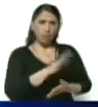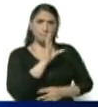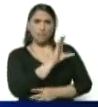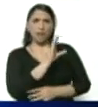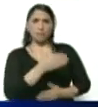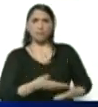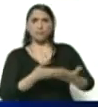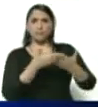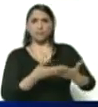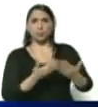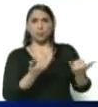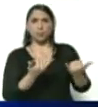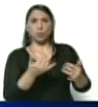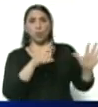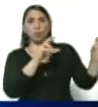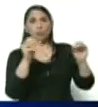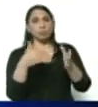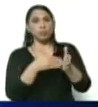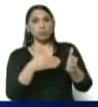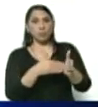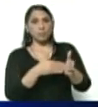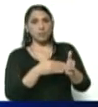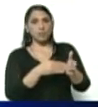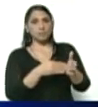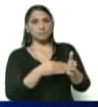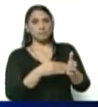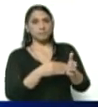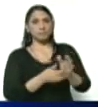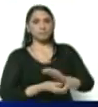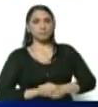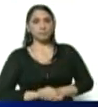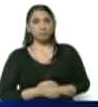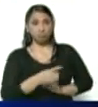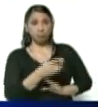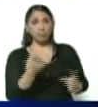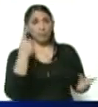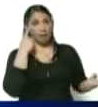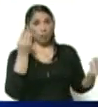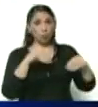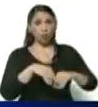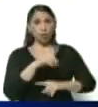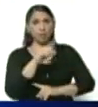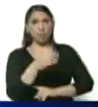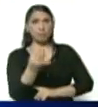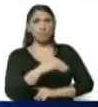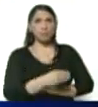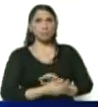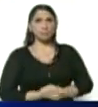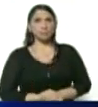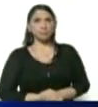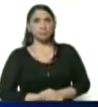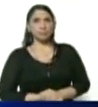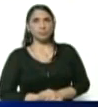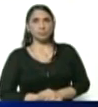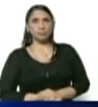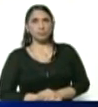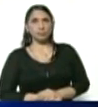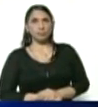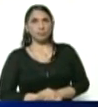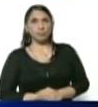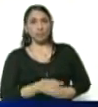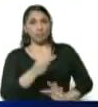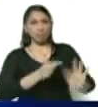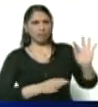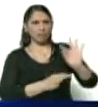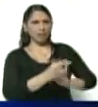de hoy han llegado 800.000 viales de insulina. Este convenio, además, tiene un elemento adicional que es la transferencia